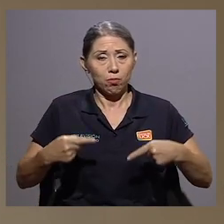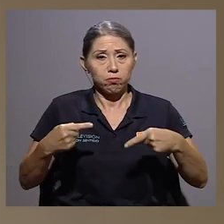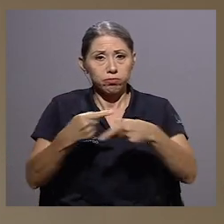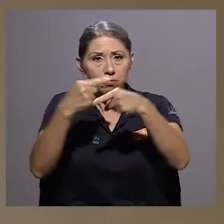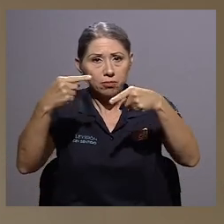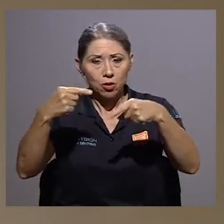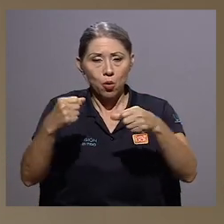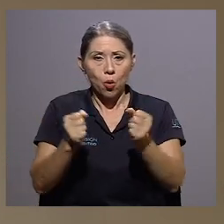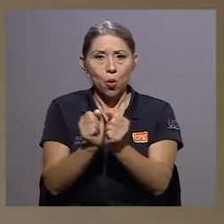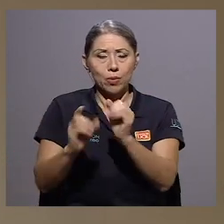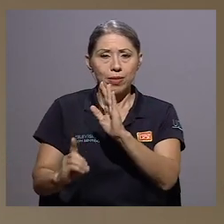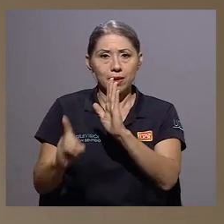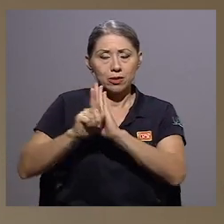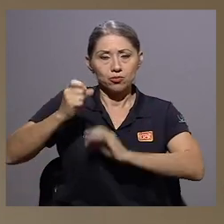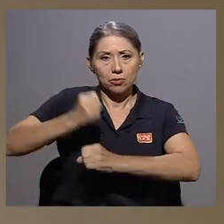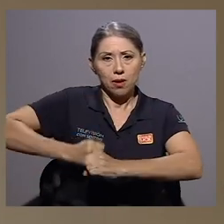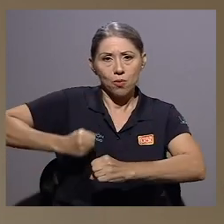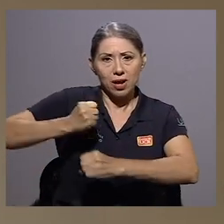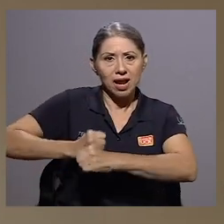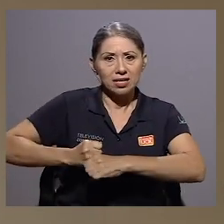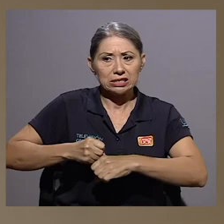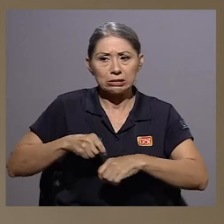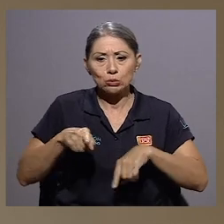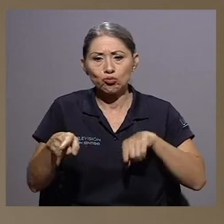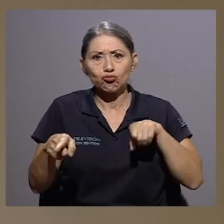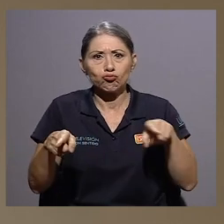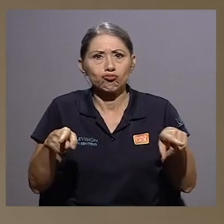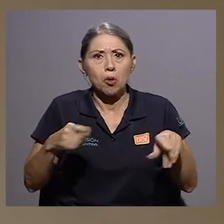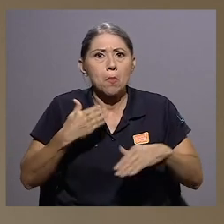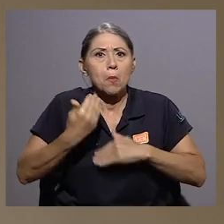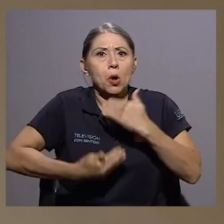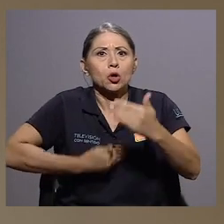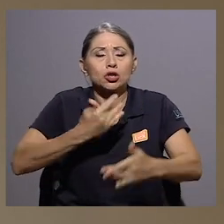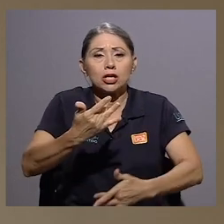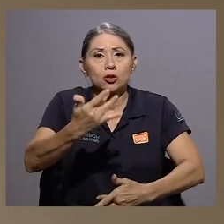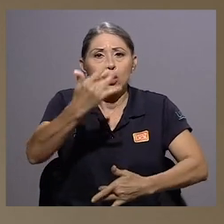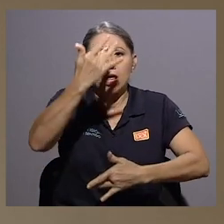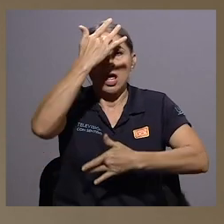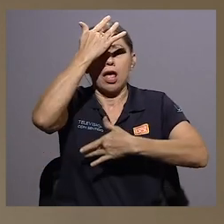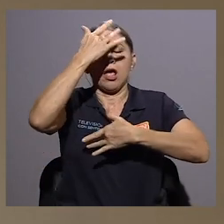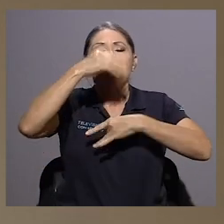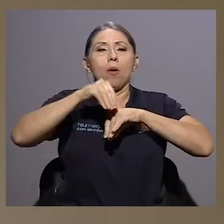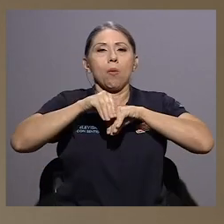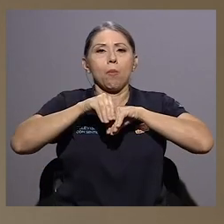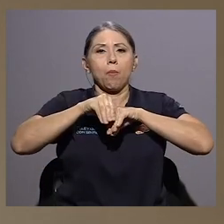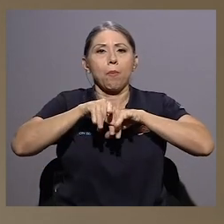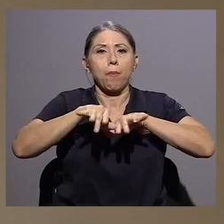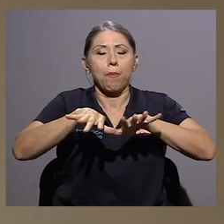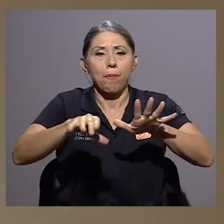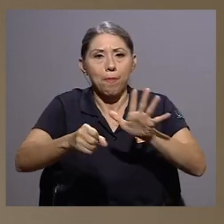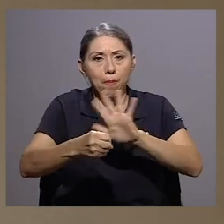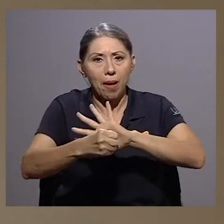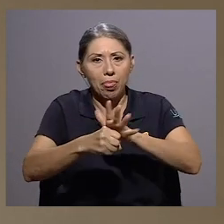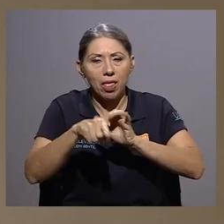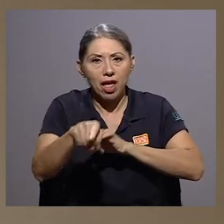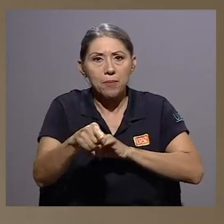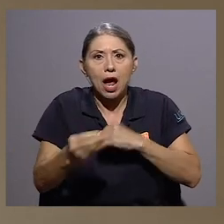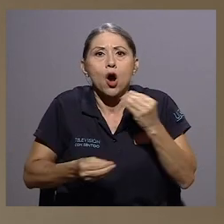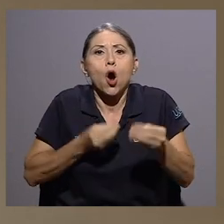derechos humanos colisionan también con los derechos laborales. ¿Cómo poder enfrentar este proceso de pandemia